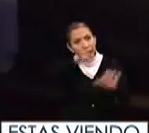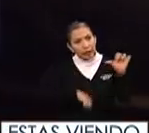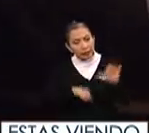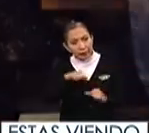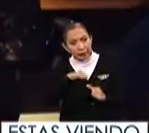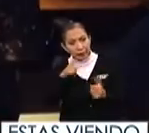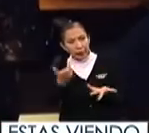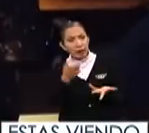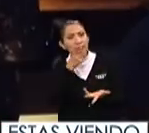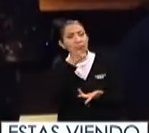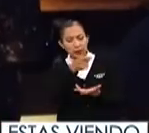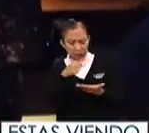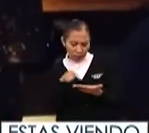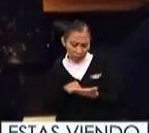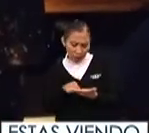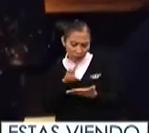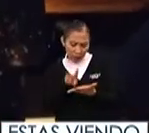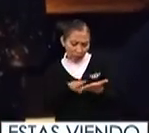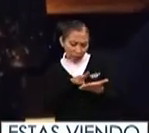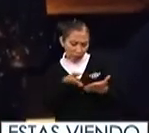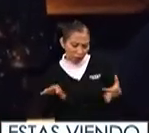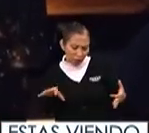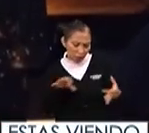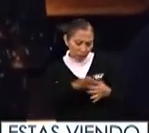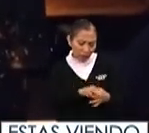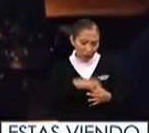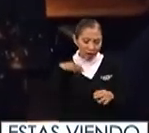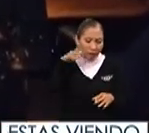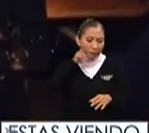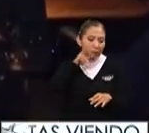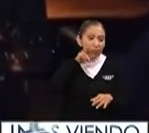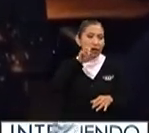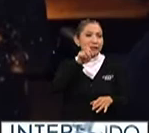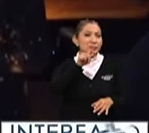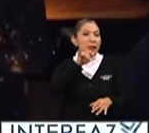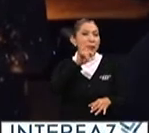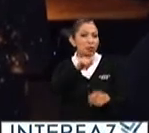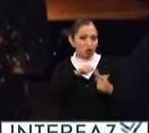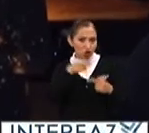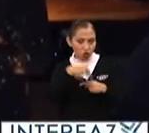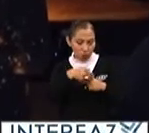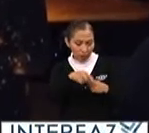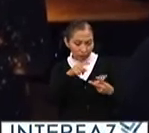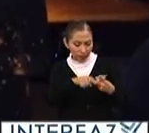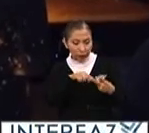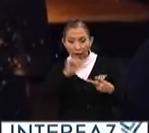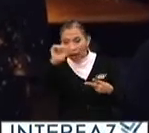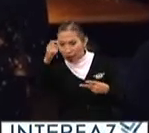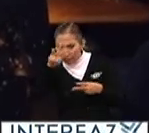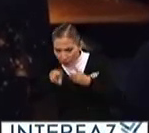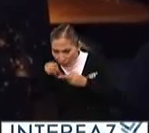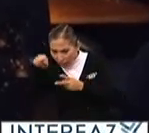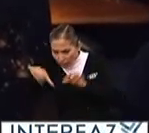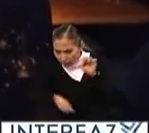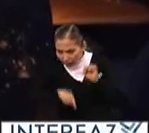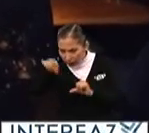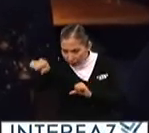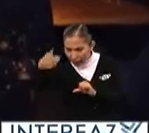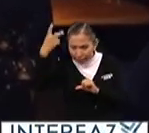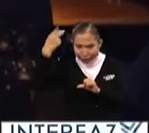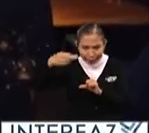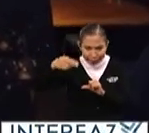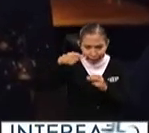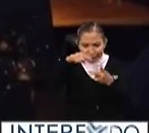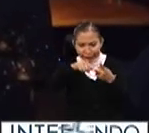actividades y dicen este video es del experimento tal este otro video es de actividad tal